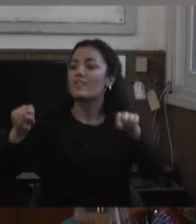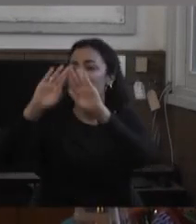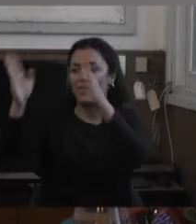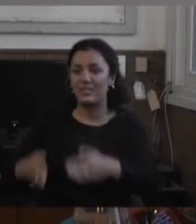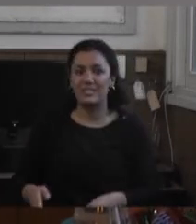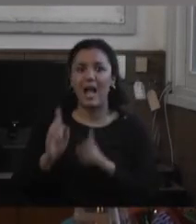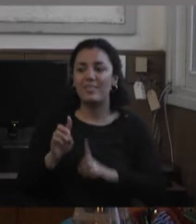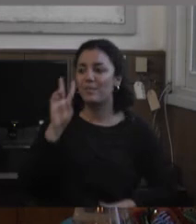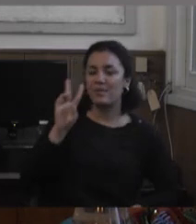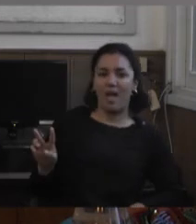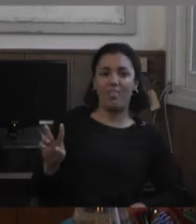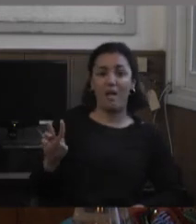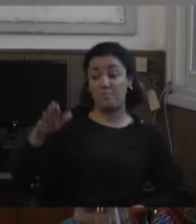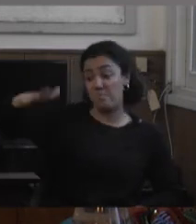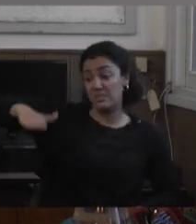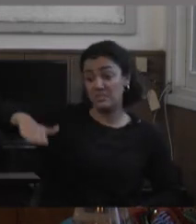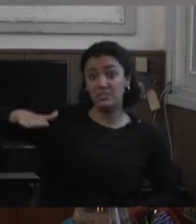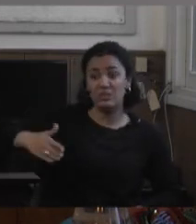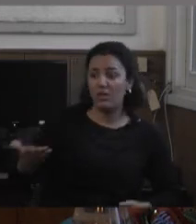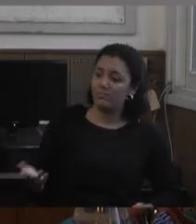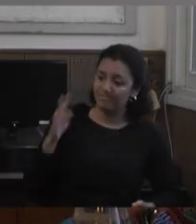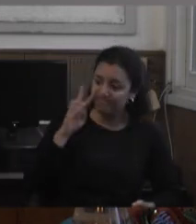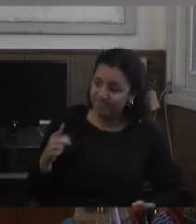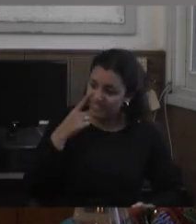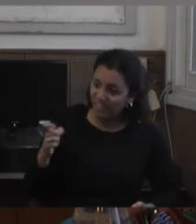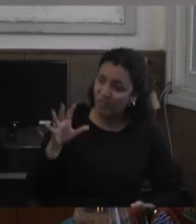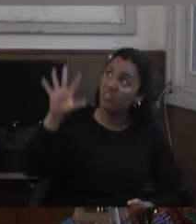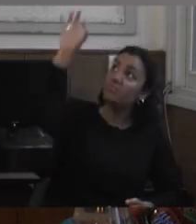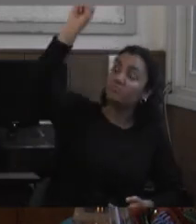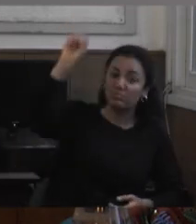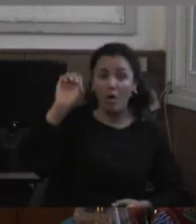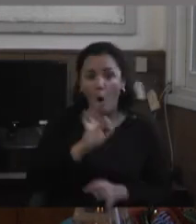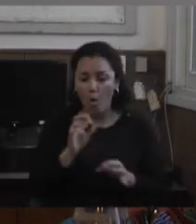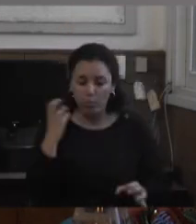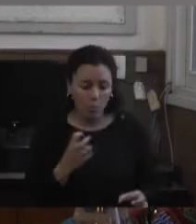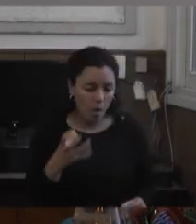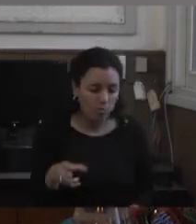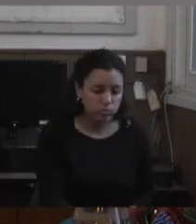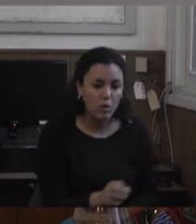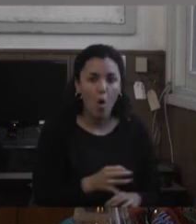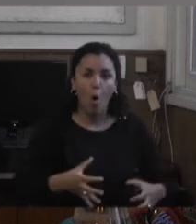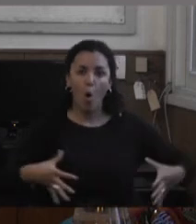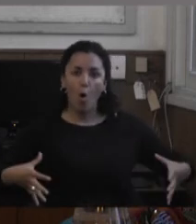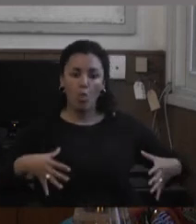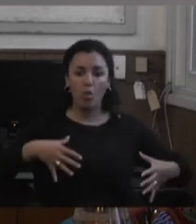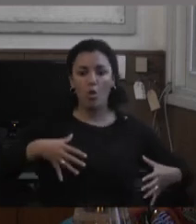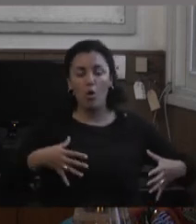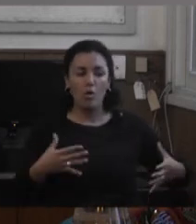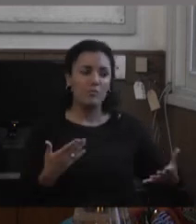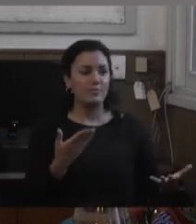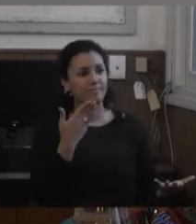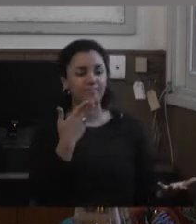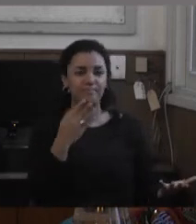es decir porque un petiso uno lo mira que no se puede agarrar de arriba pero encuentra como agarrarse de abajo un gordo lo mirás un poquito hasta más simpático